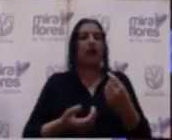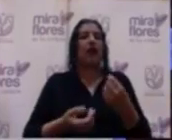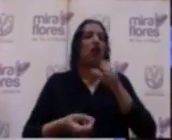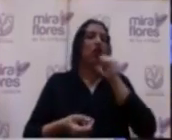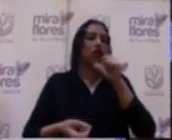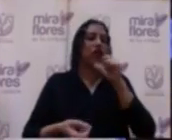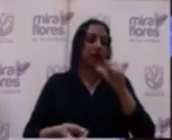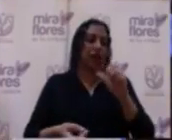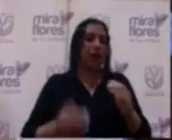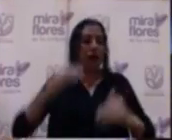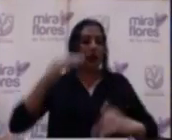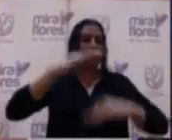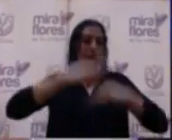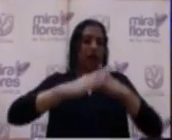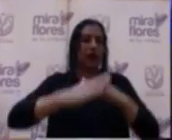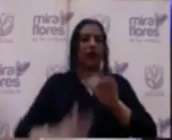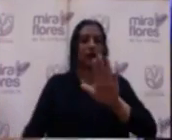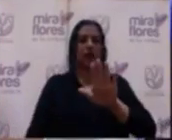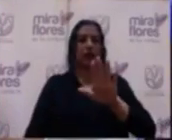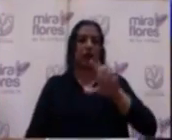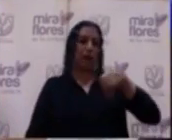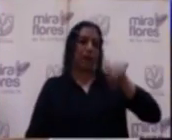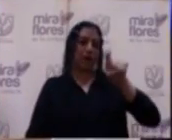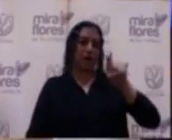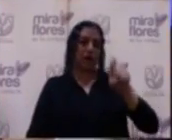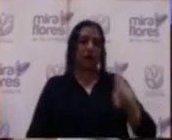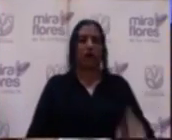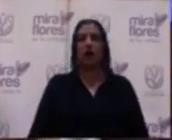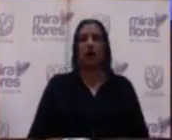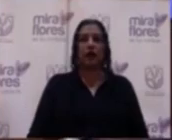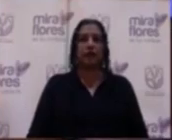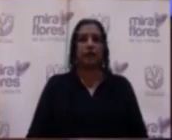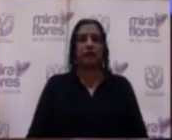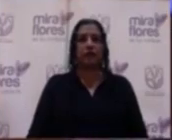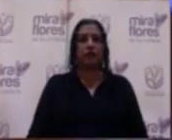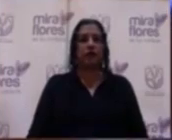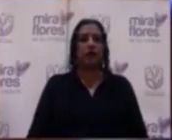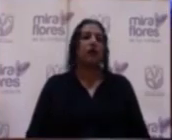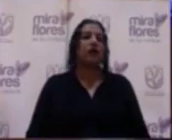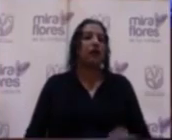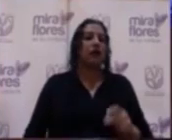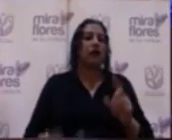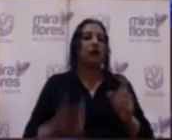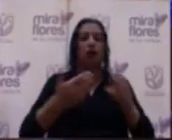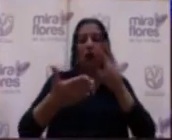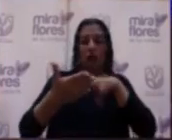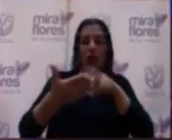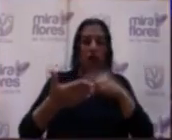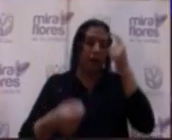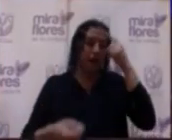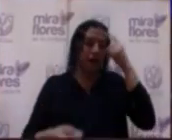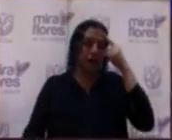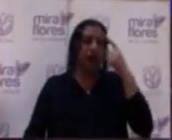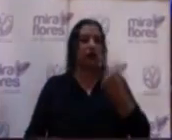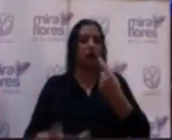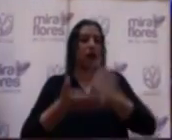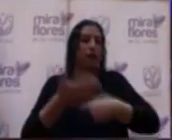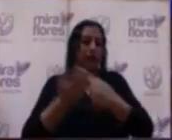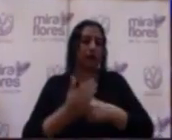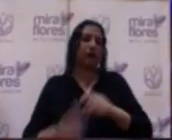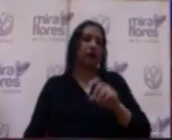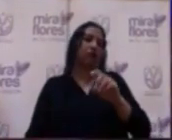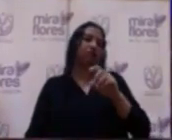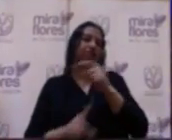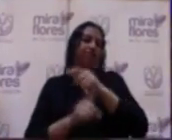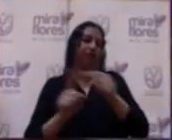para llegar a 5 millones. Va a quedar como que solamente cuesta medio millón. Sí, eso no hay ningún problema